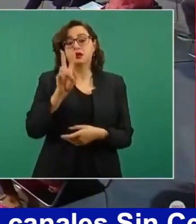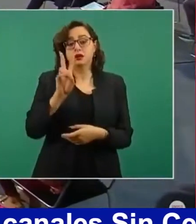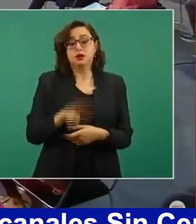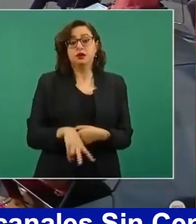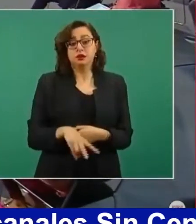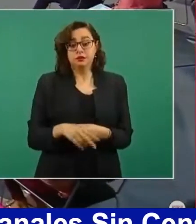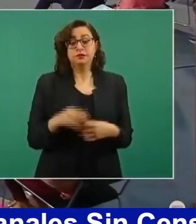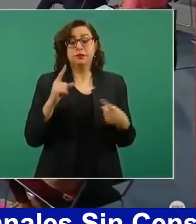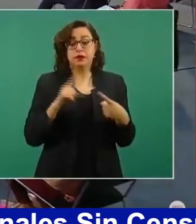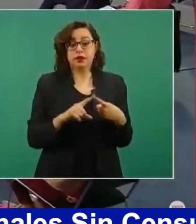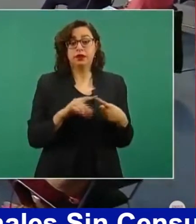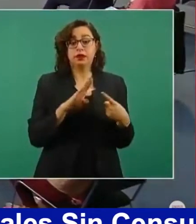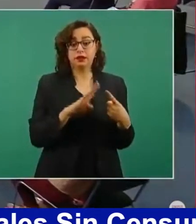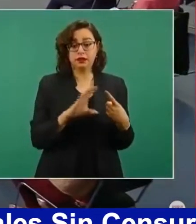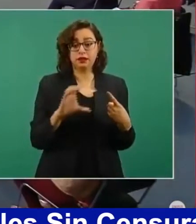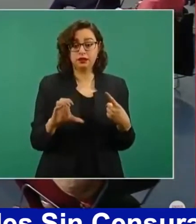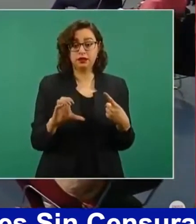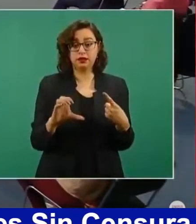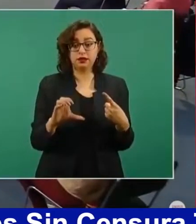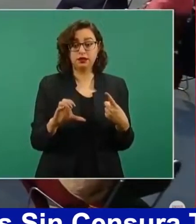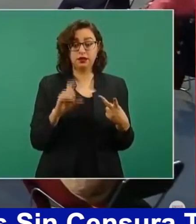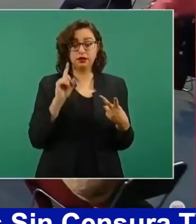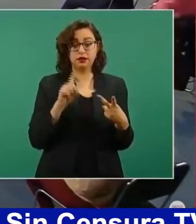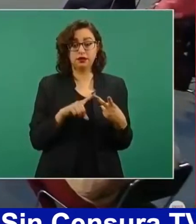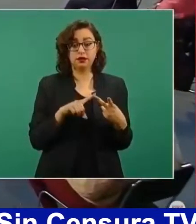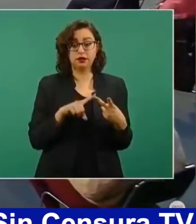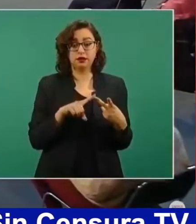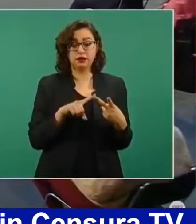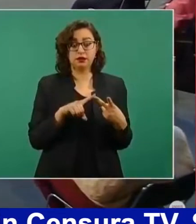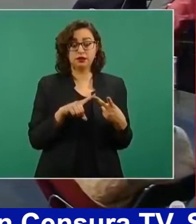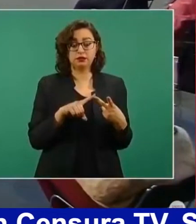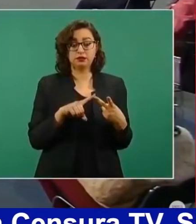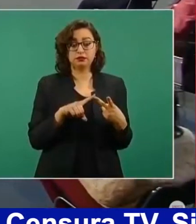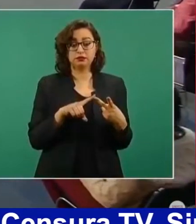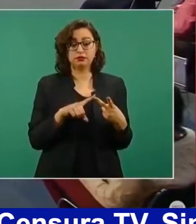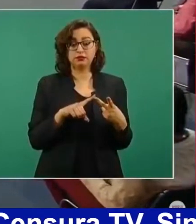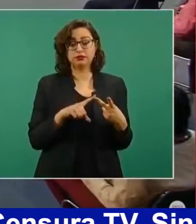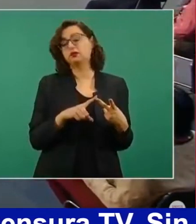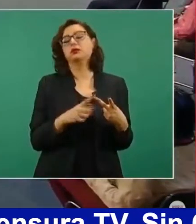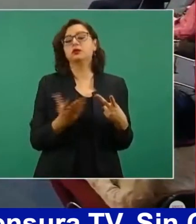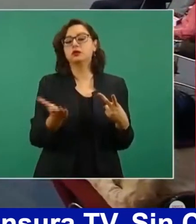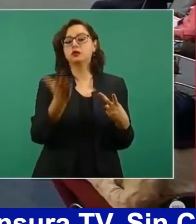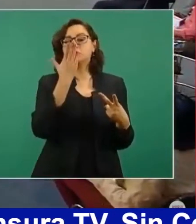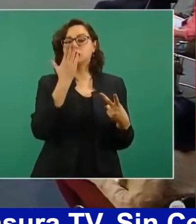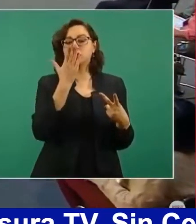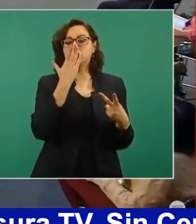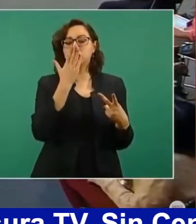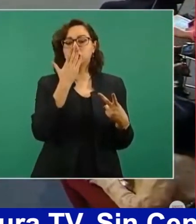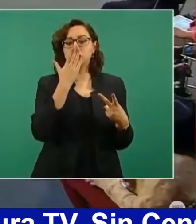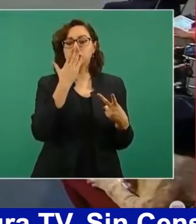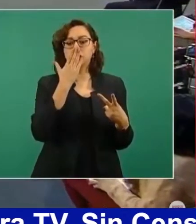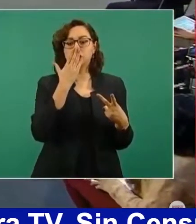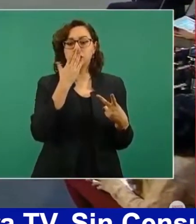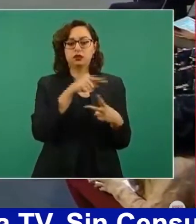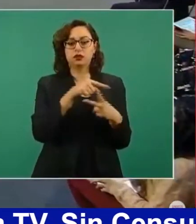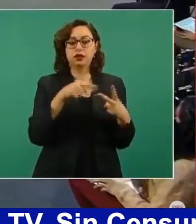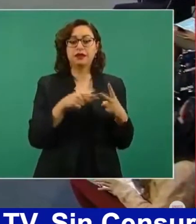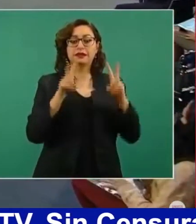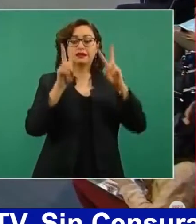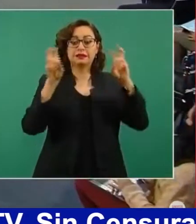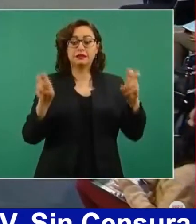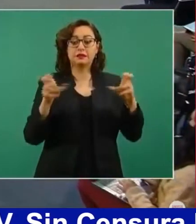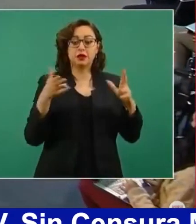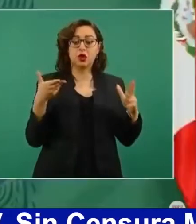es Baja California y Sonora. Esto es homicidios,